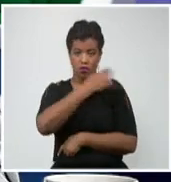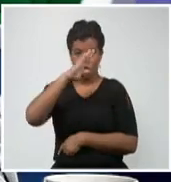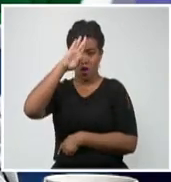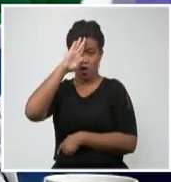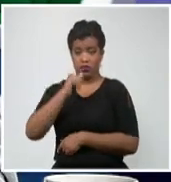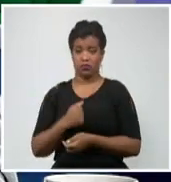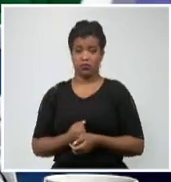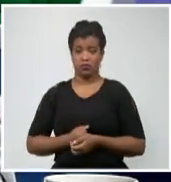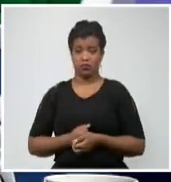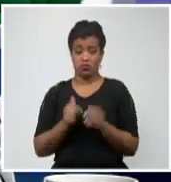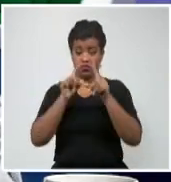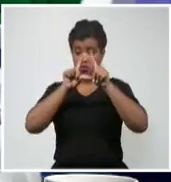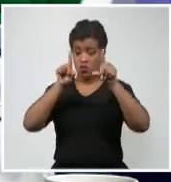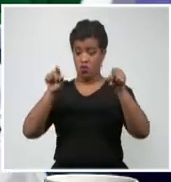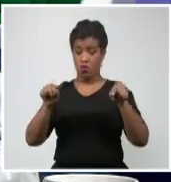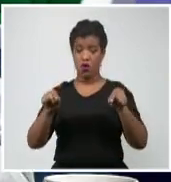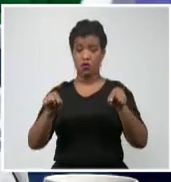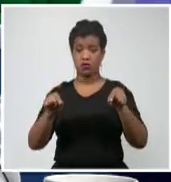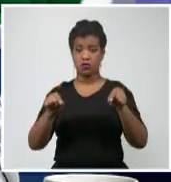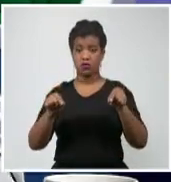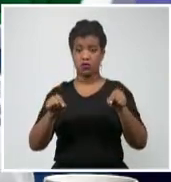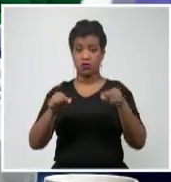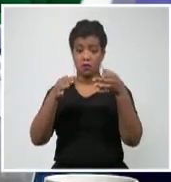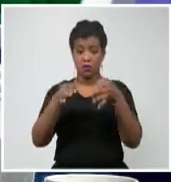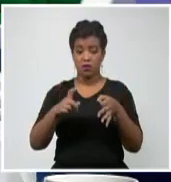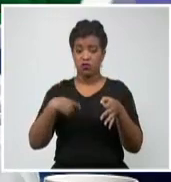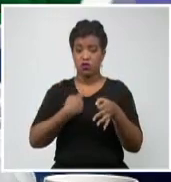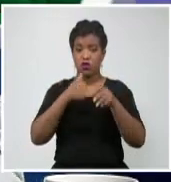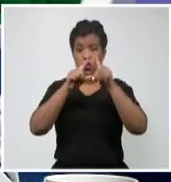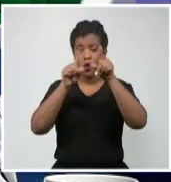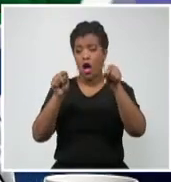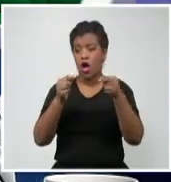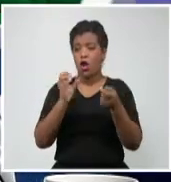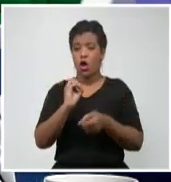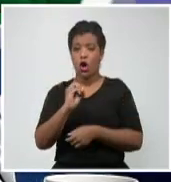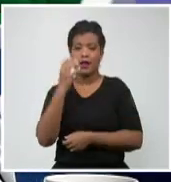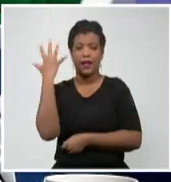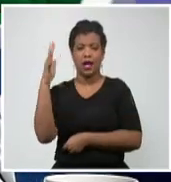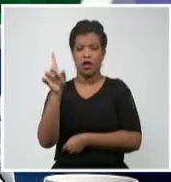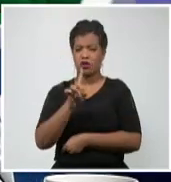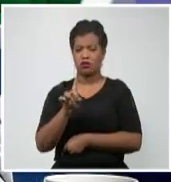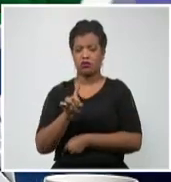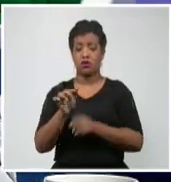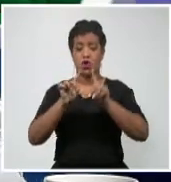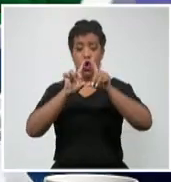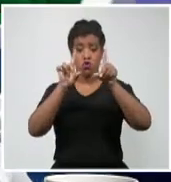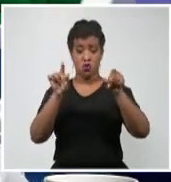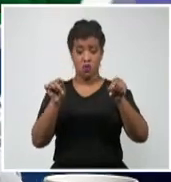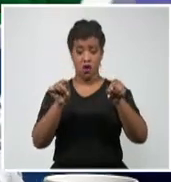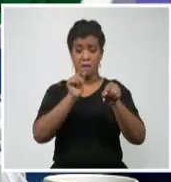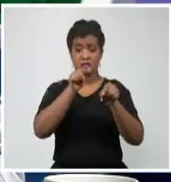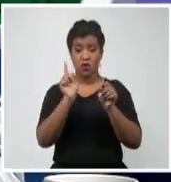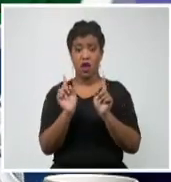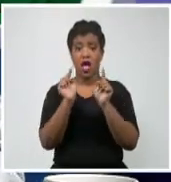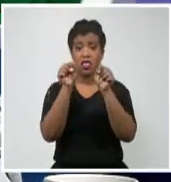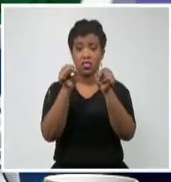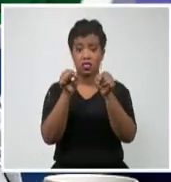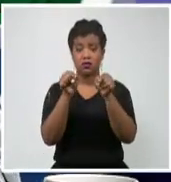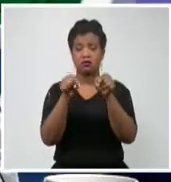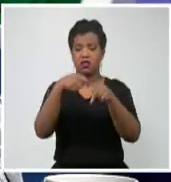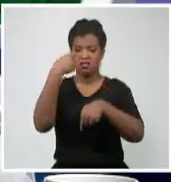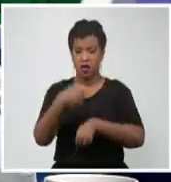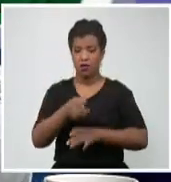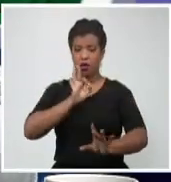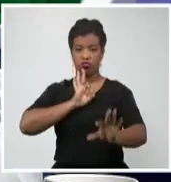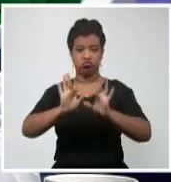Cuba. Fíjense que no digo que los cubanos, los extranjeros, las personas que estamos en Cuba, y ustedes dirán, bueno, en unos lugares me tengo que